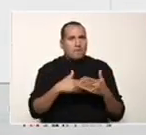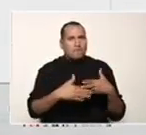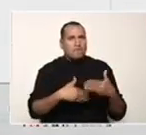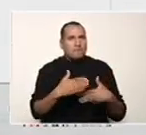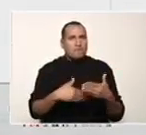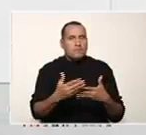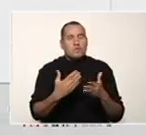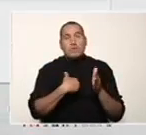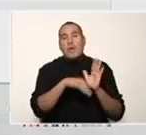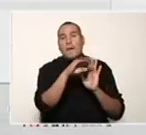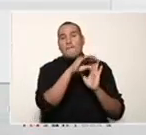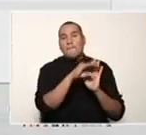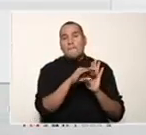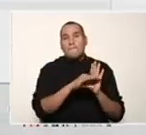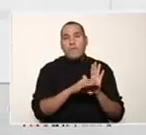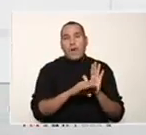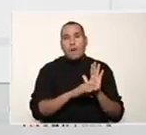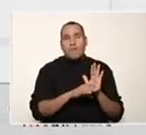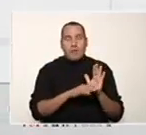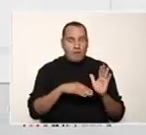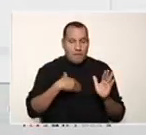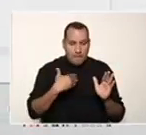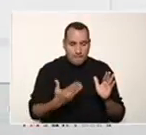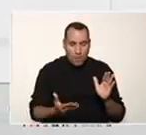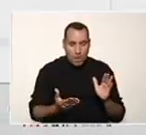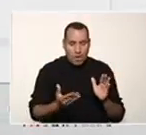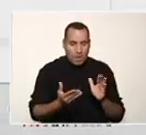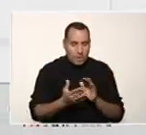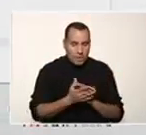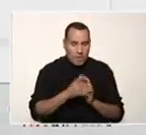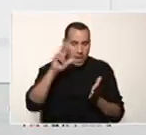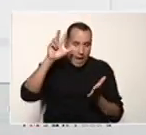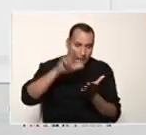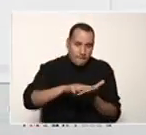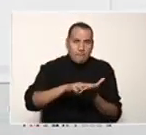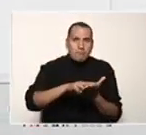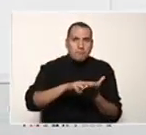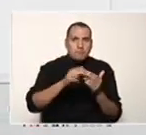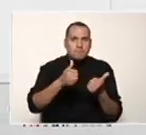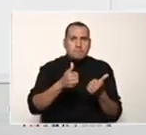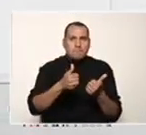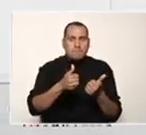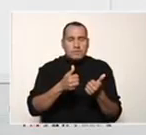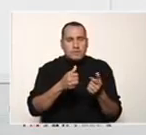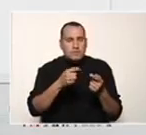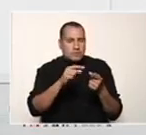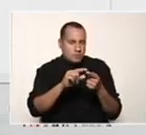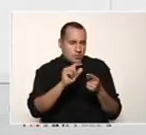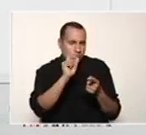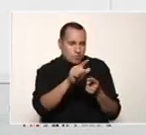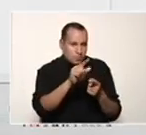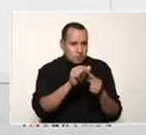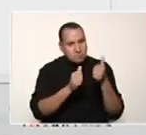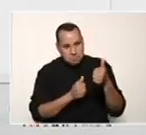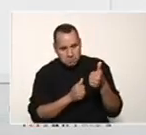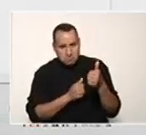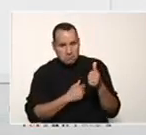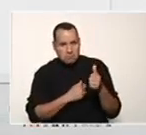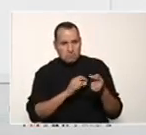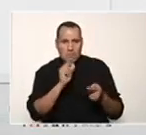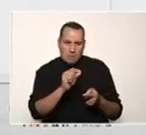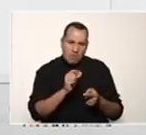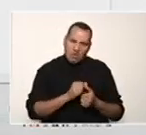el programa pueda simplemente validar que las opciones seleccionadas sean las que